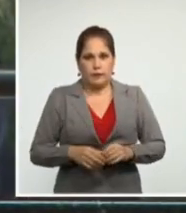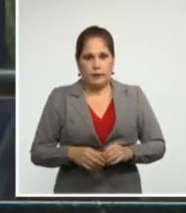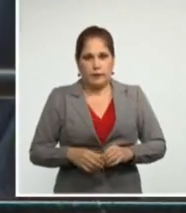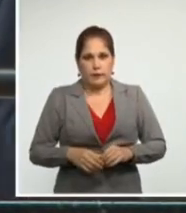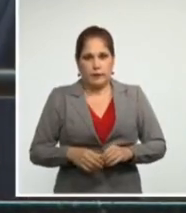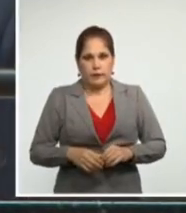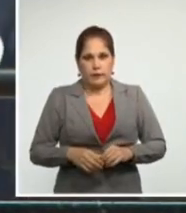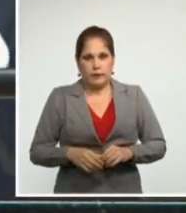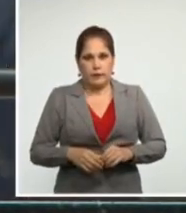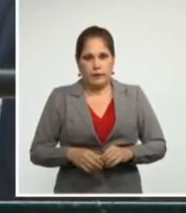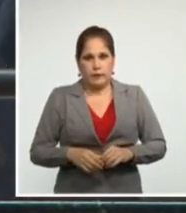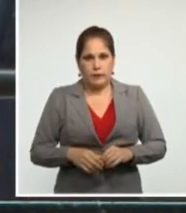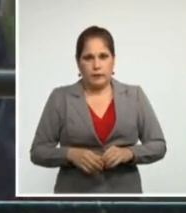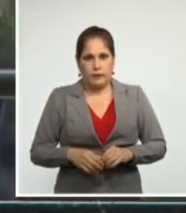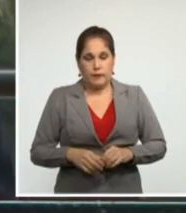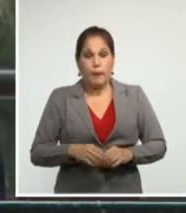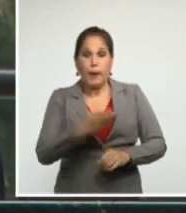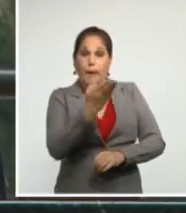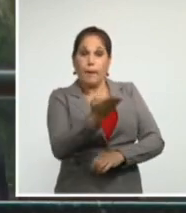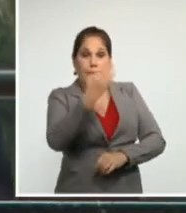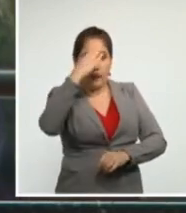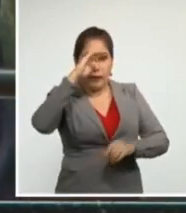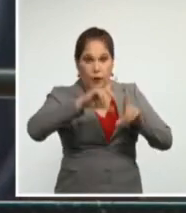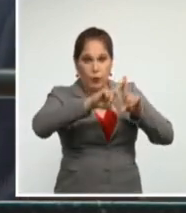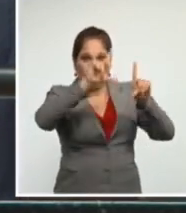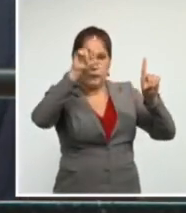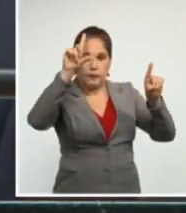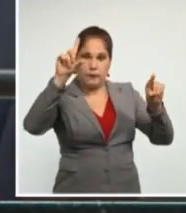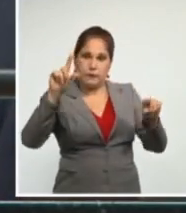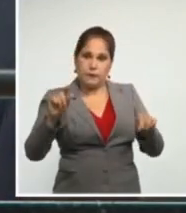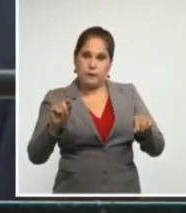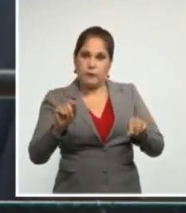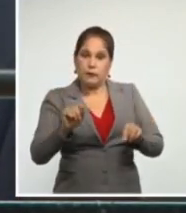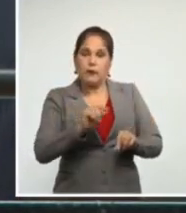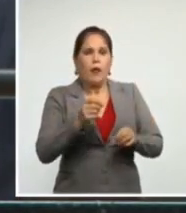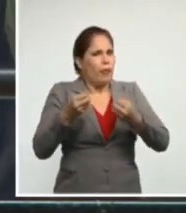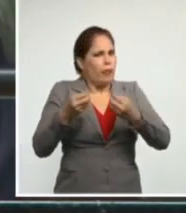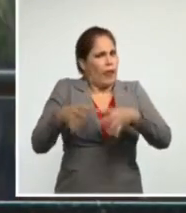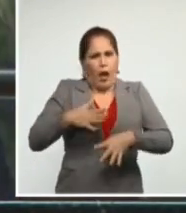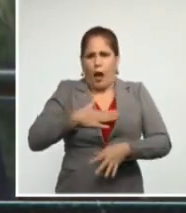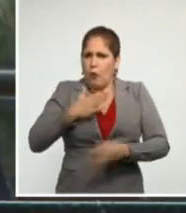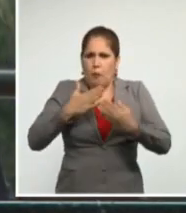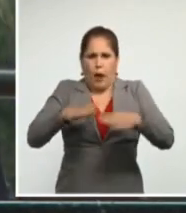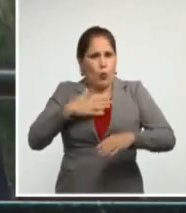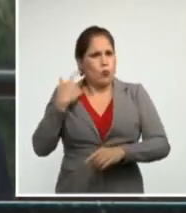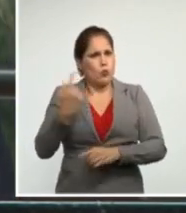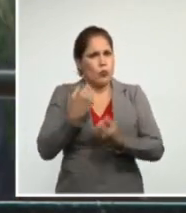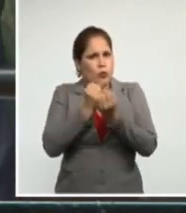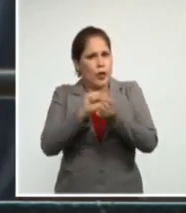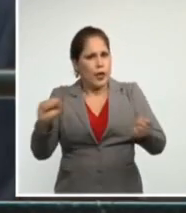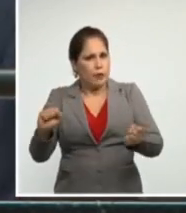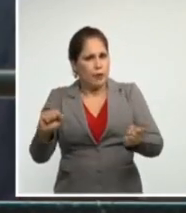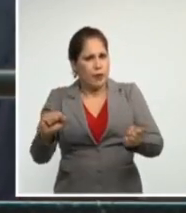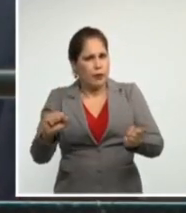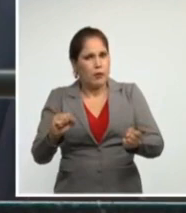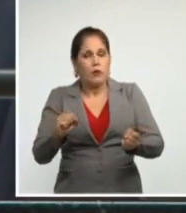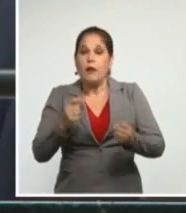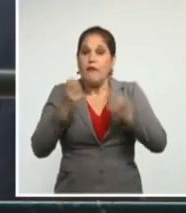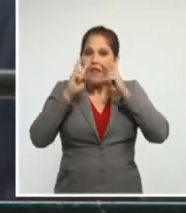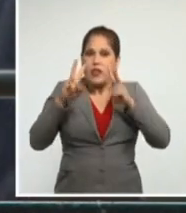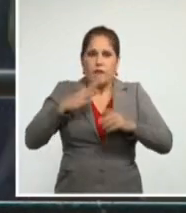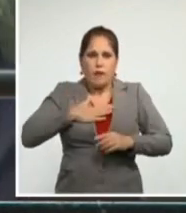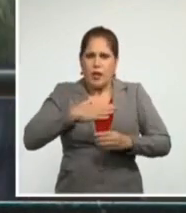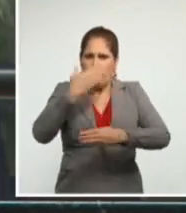El reclamo de Cuba es que nos dejen en paz, es vivir sin